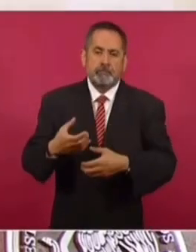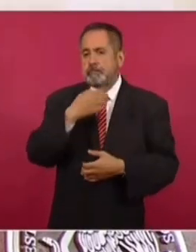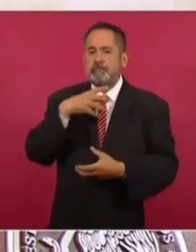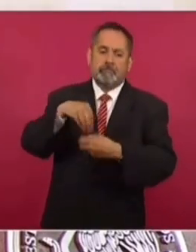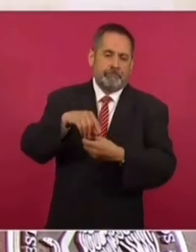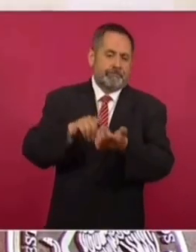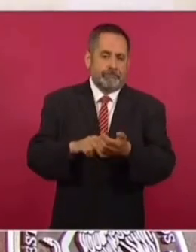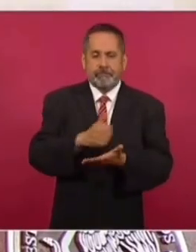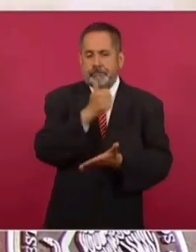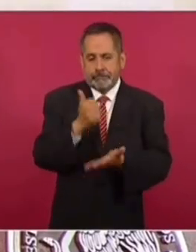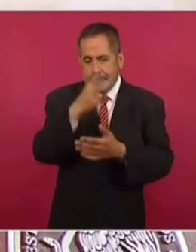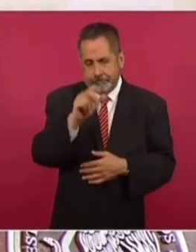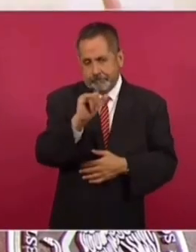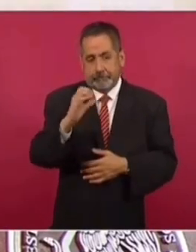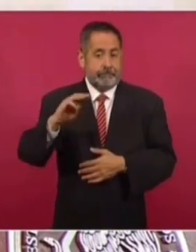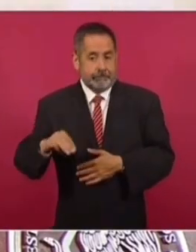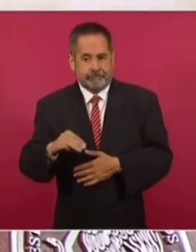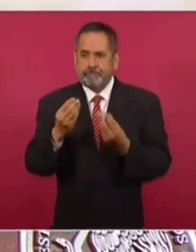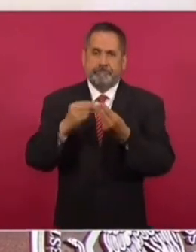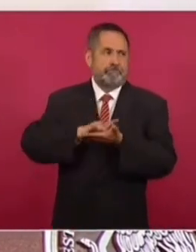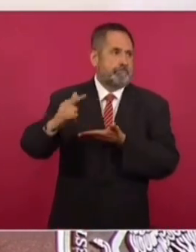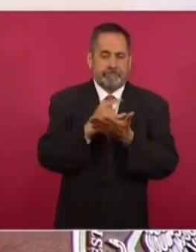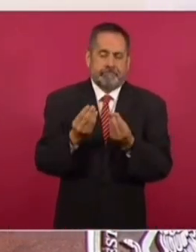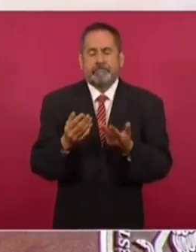el aeropuerto de la Ciudad de México. qué?